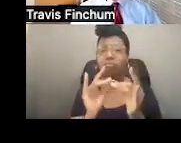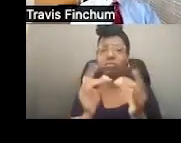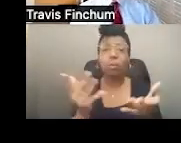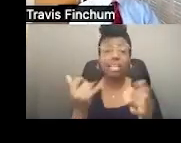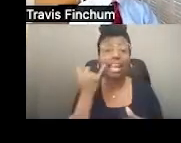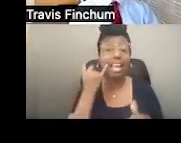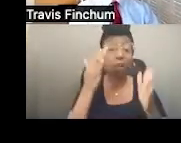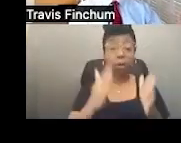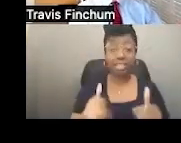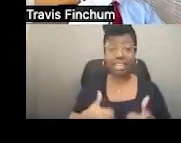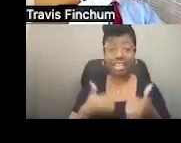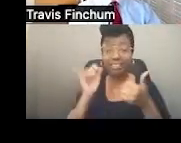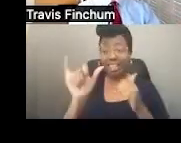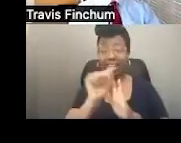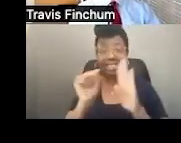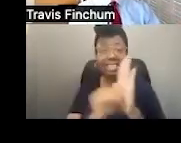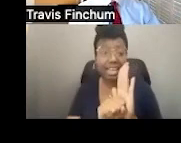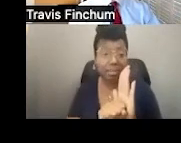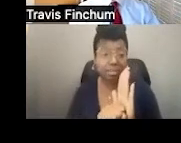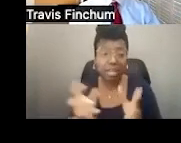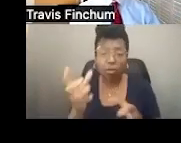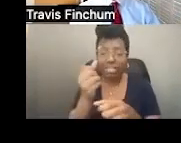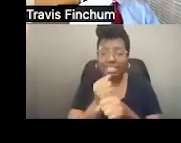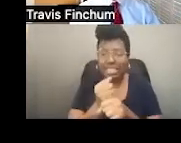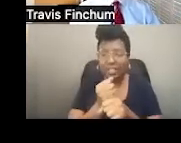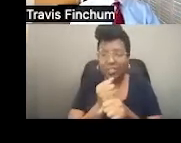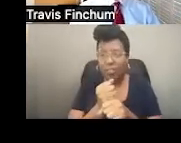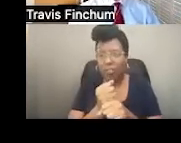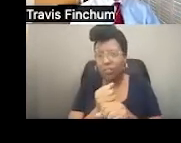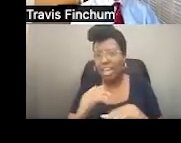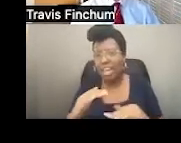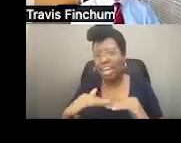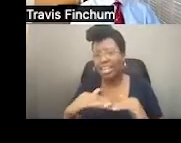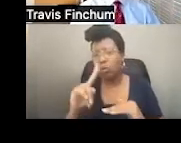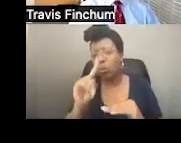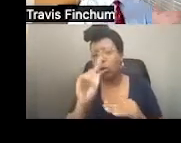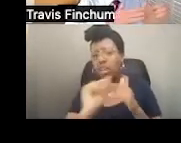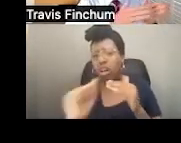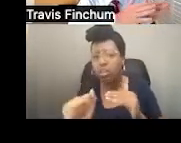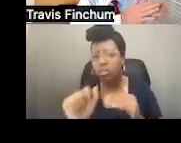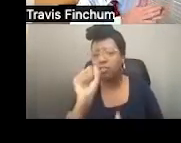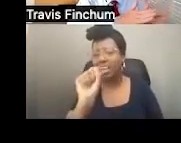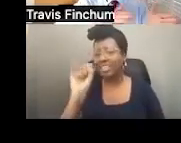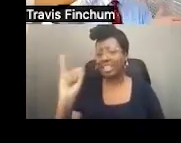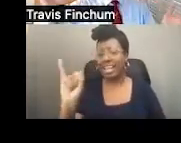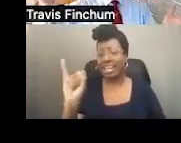si un individuo que vive en ese estado recibe por lo menos un dólar de SSI,